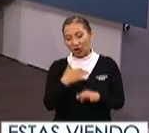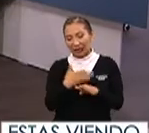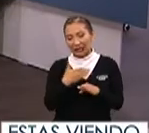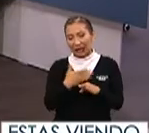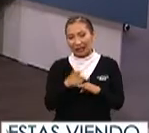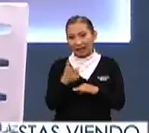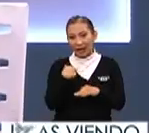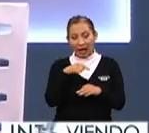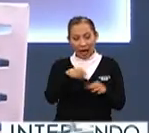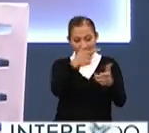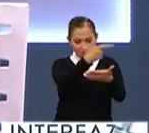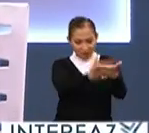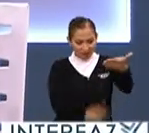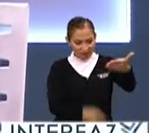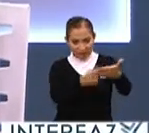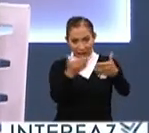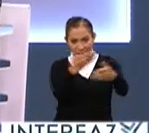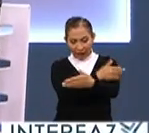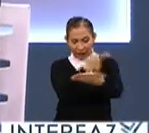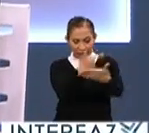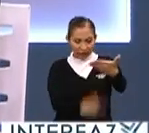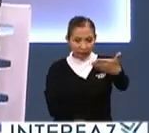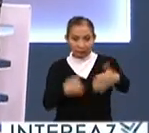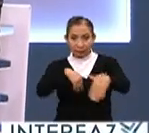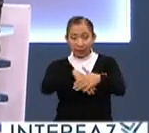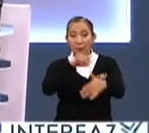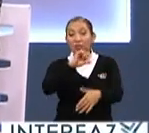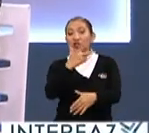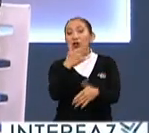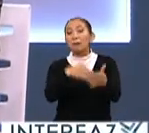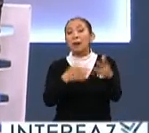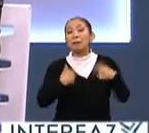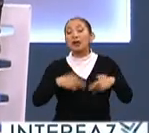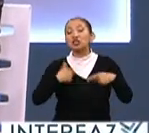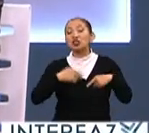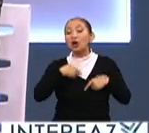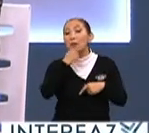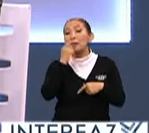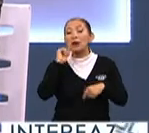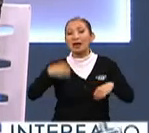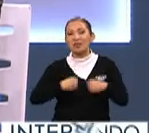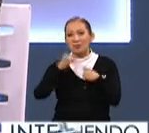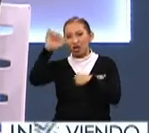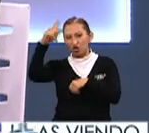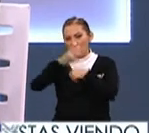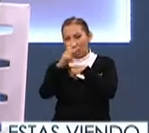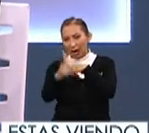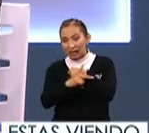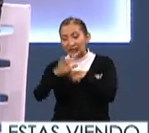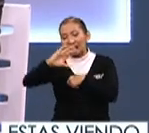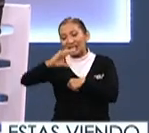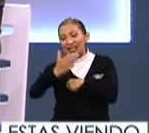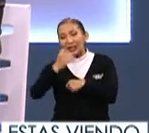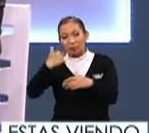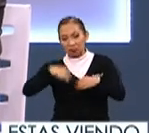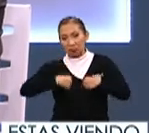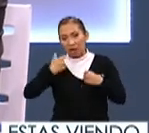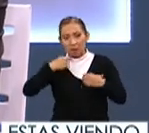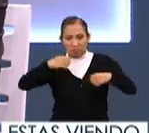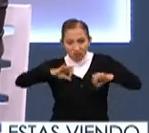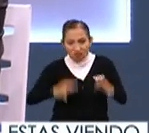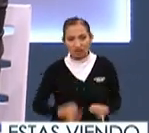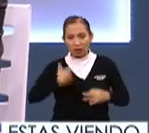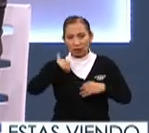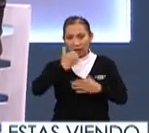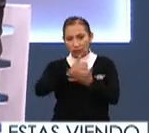empadronamiento que hicimos previo, llegamos a un récord de 28 mil ciudadanas y ciudadanos residentes en el extranjero, chilango, todas ellas y todos ellos.